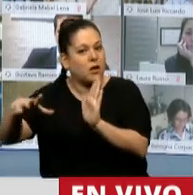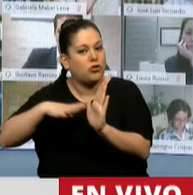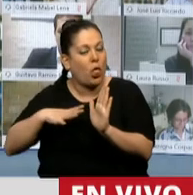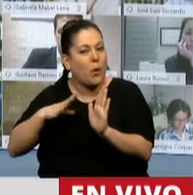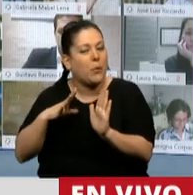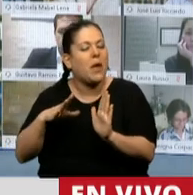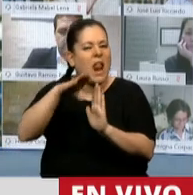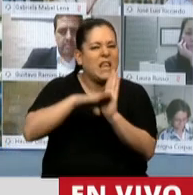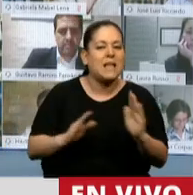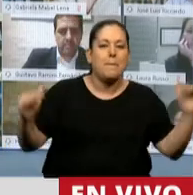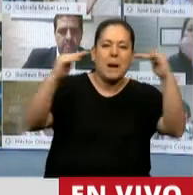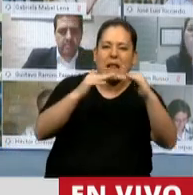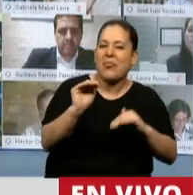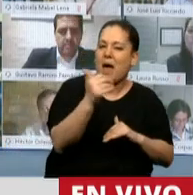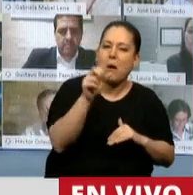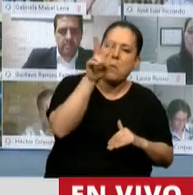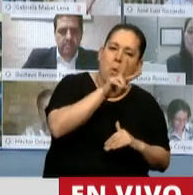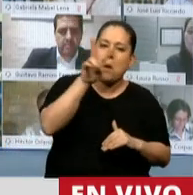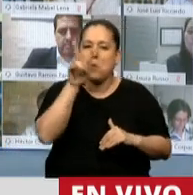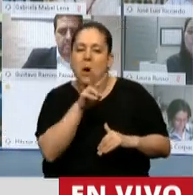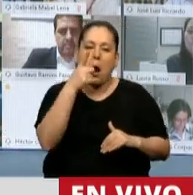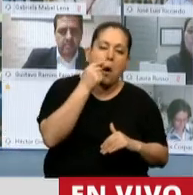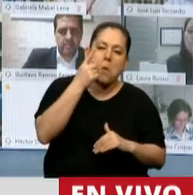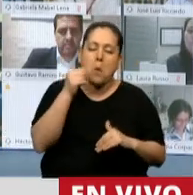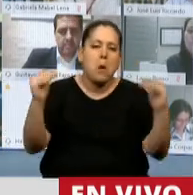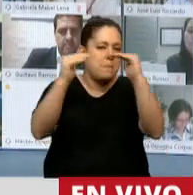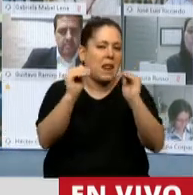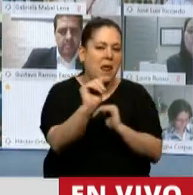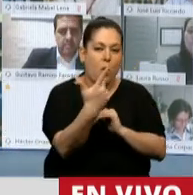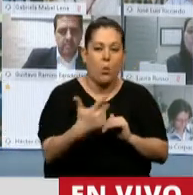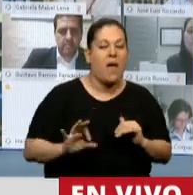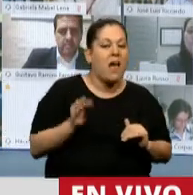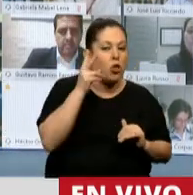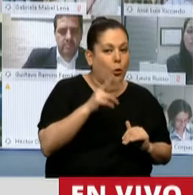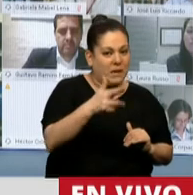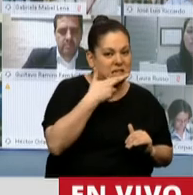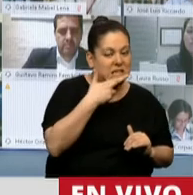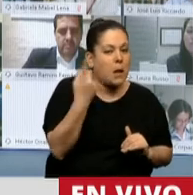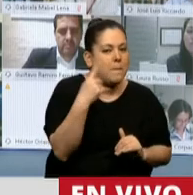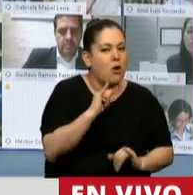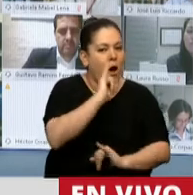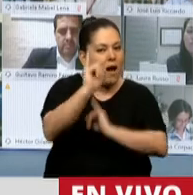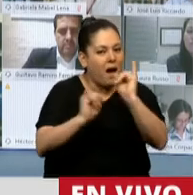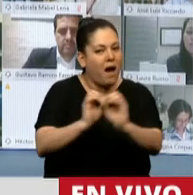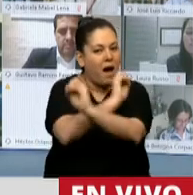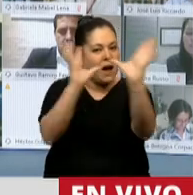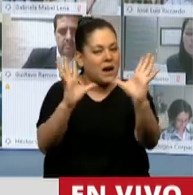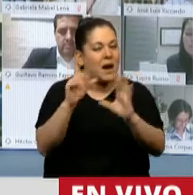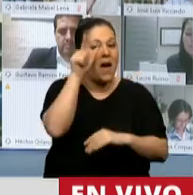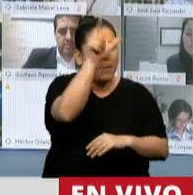lista de paridad, varón por varón, mujer por mujer. Pero sobre todo para aclarar, que no le corresponde al